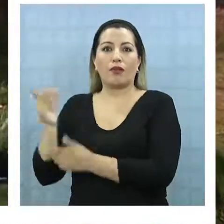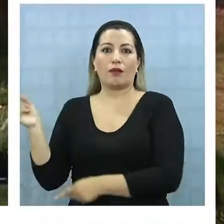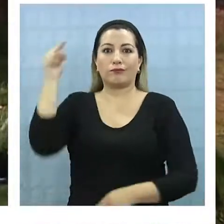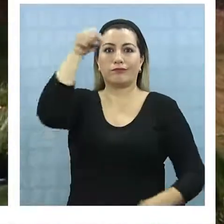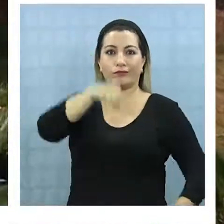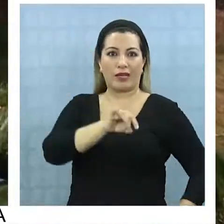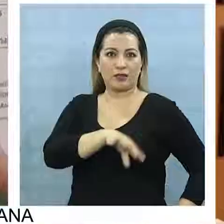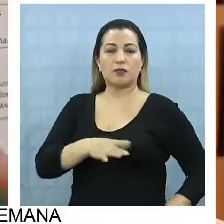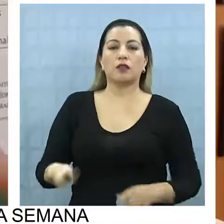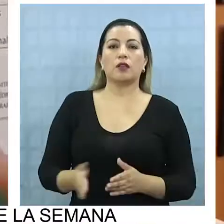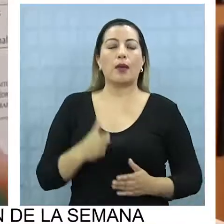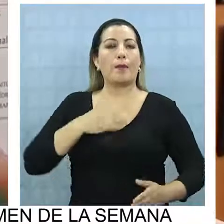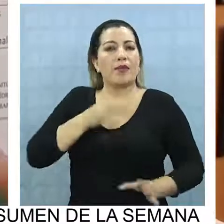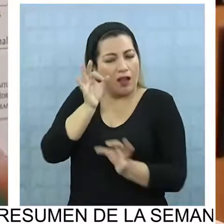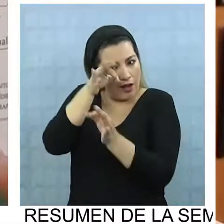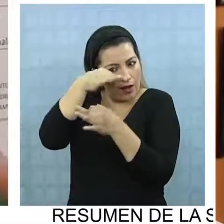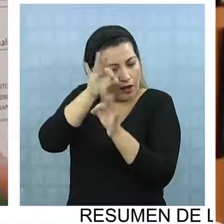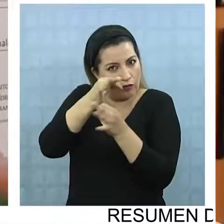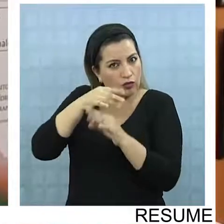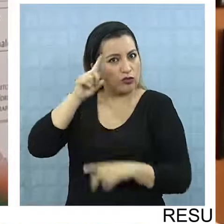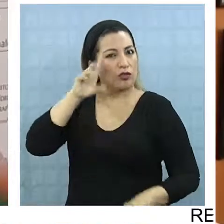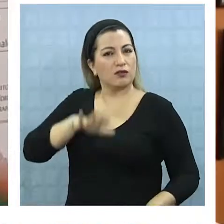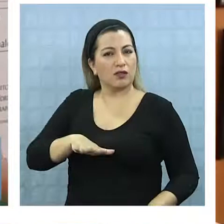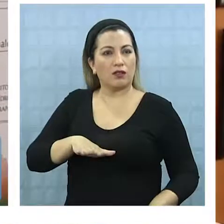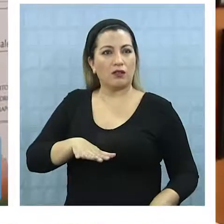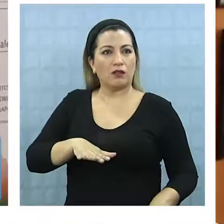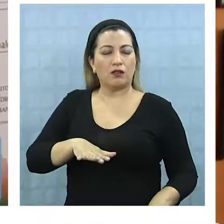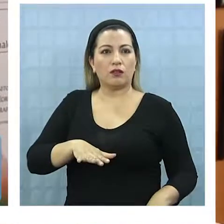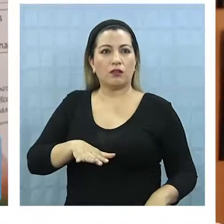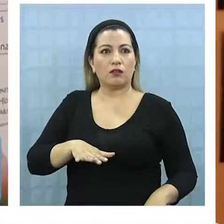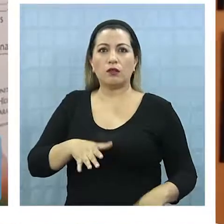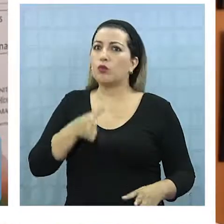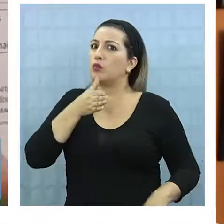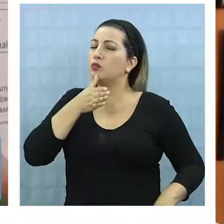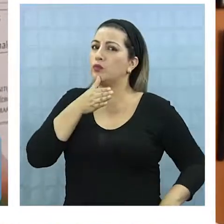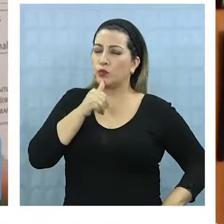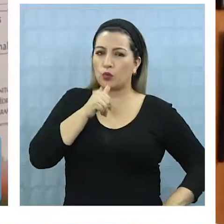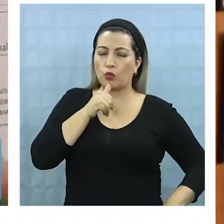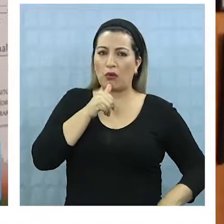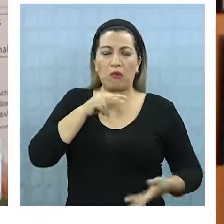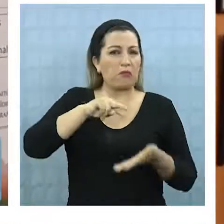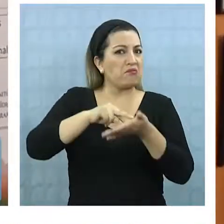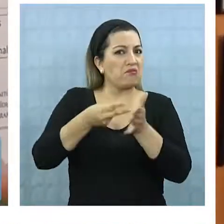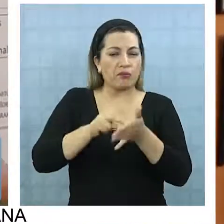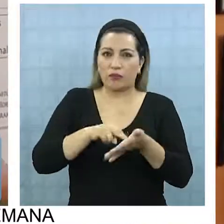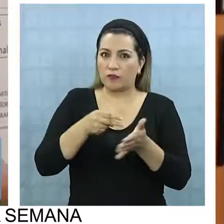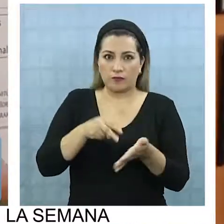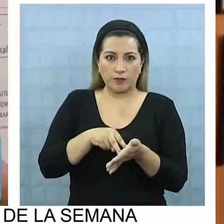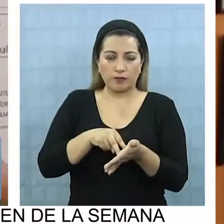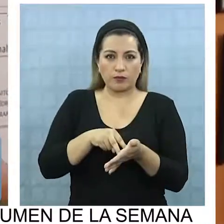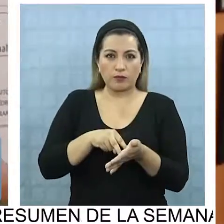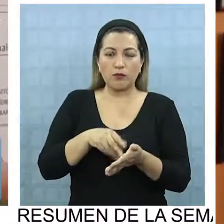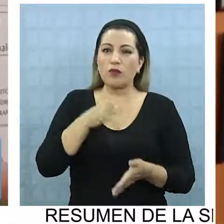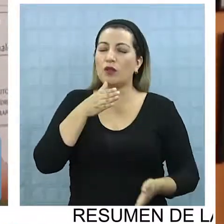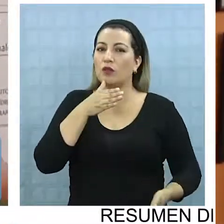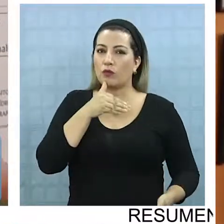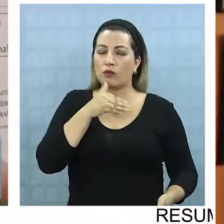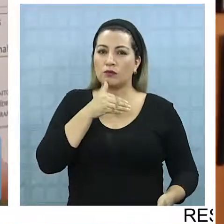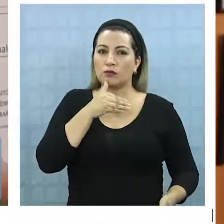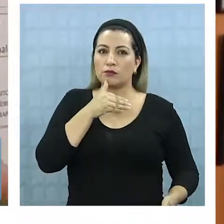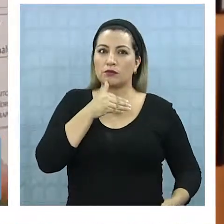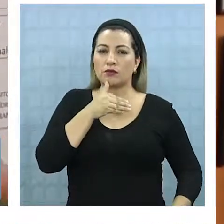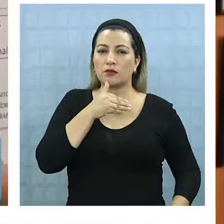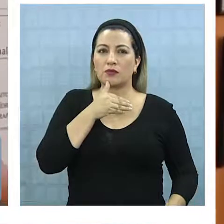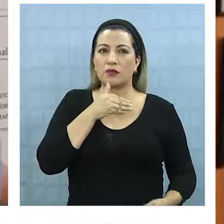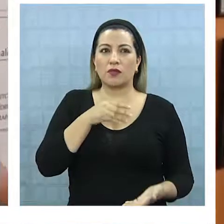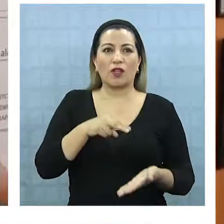Nuestro laboratorio determinó de que los valores no habían sido alterados, por lo tanto no había arrastre